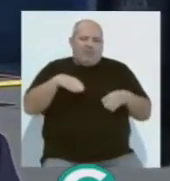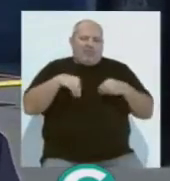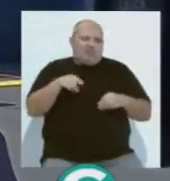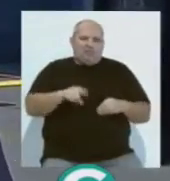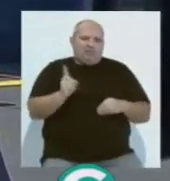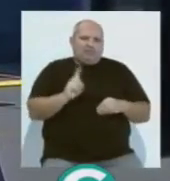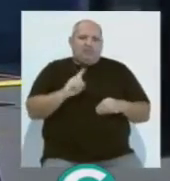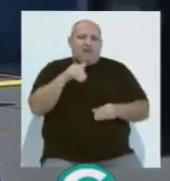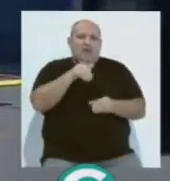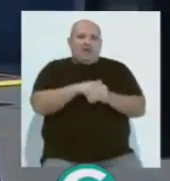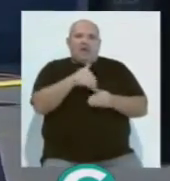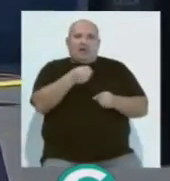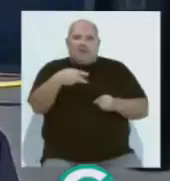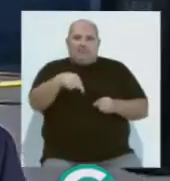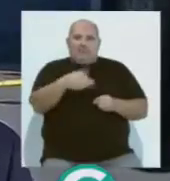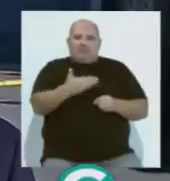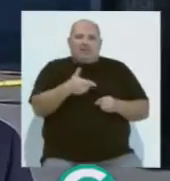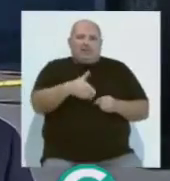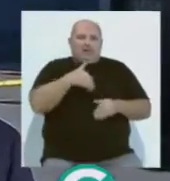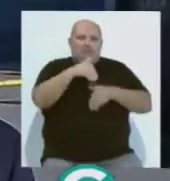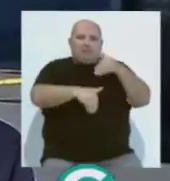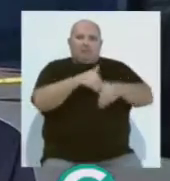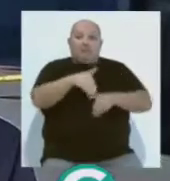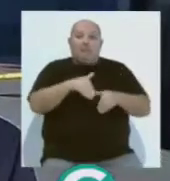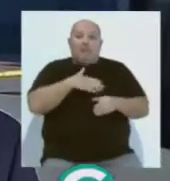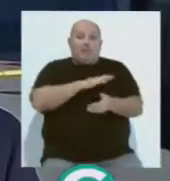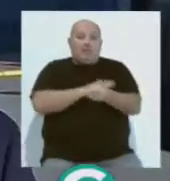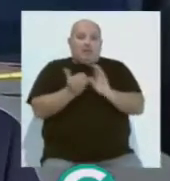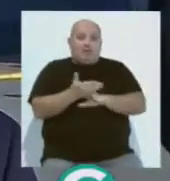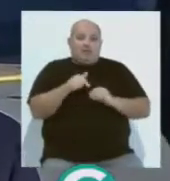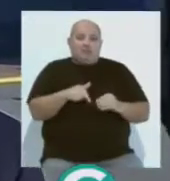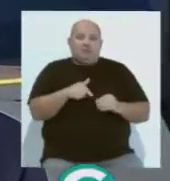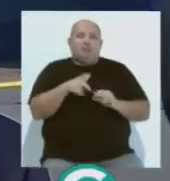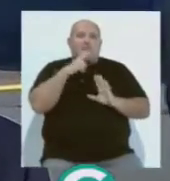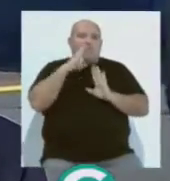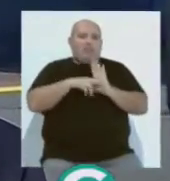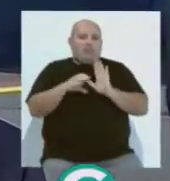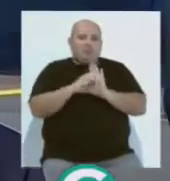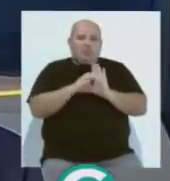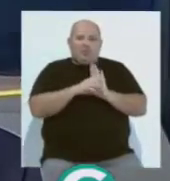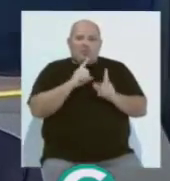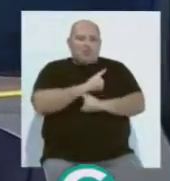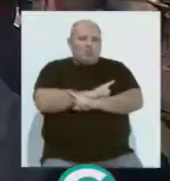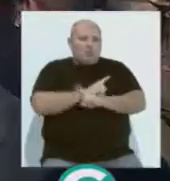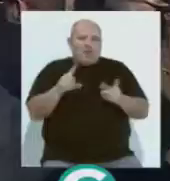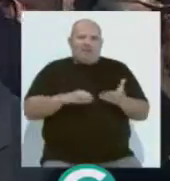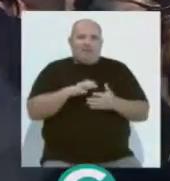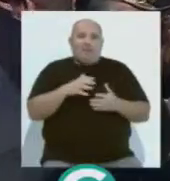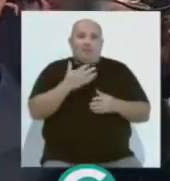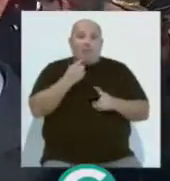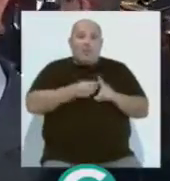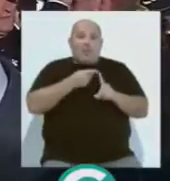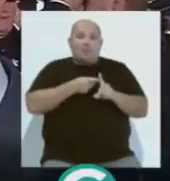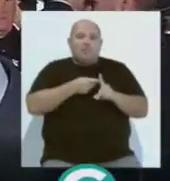estaba en las urnas y la solución estará en otras medidas que también serán democráticas y que están reguladas por la Constitución, pero nunca en violencia. Cualquier